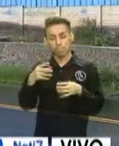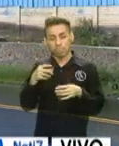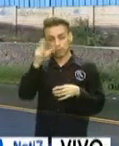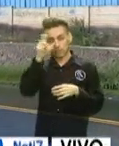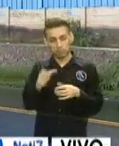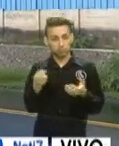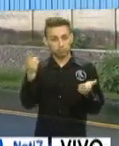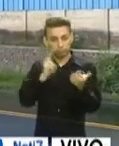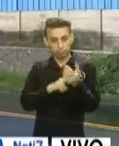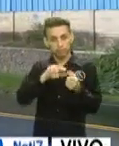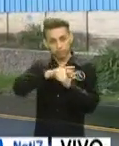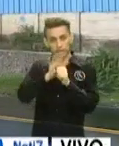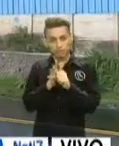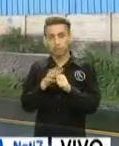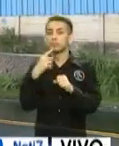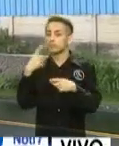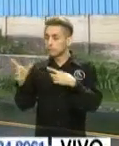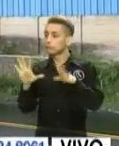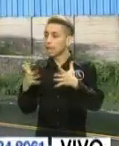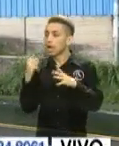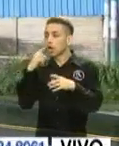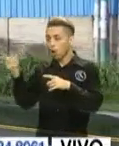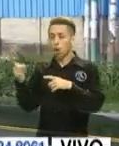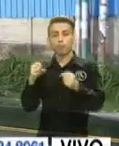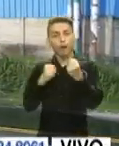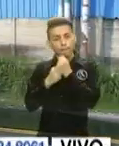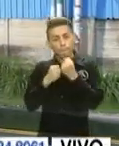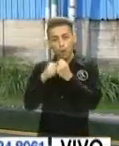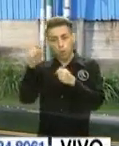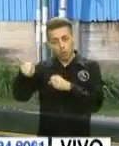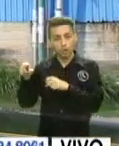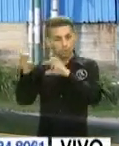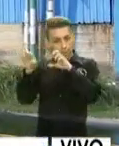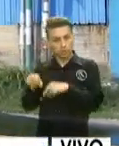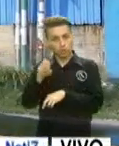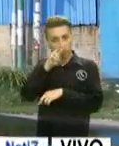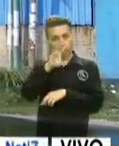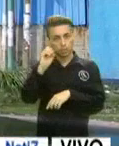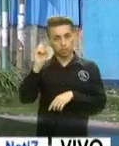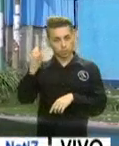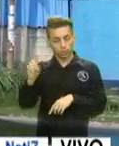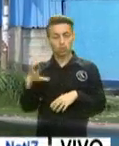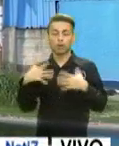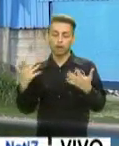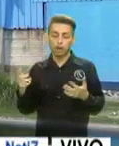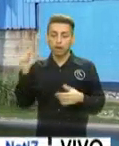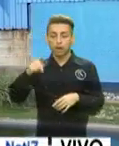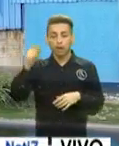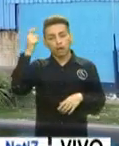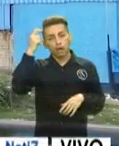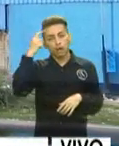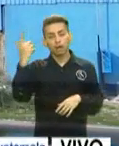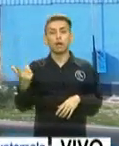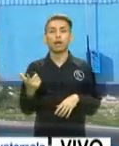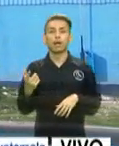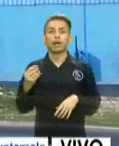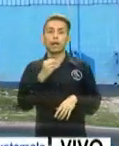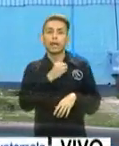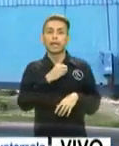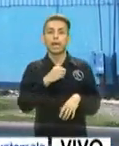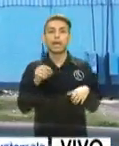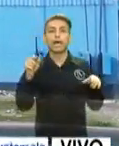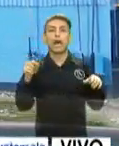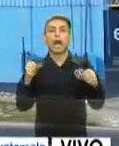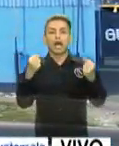para la atención correspondiente sobre este caso. Es por ello que se contempla que se establezca una mesa técnica